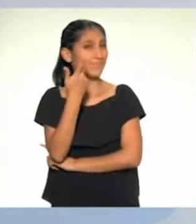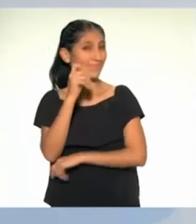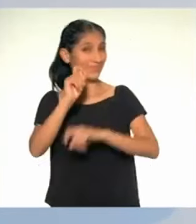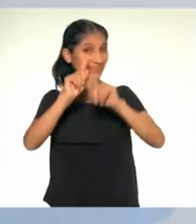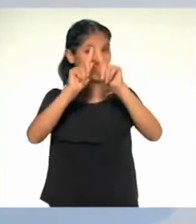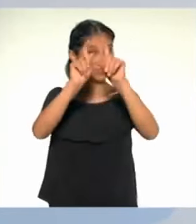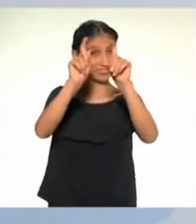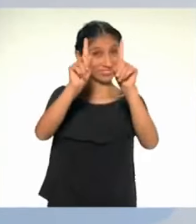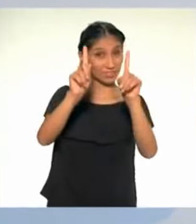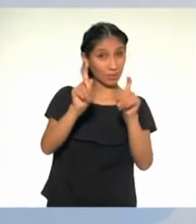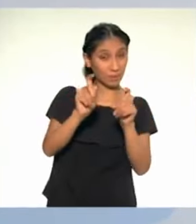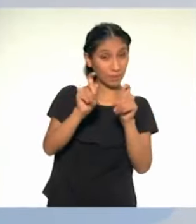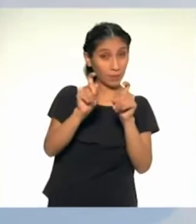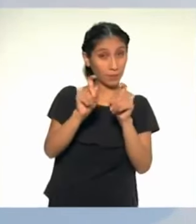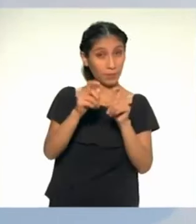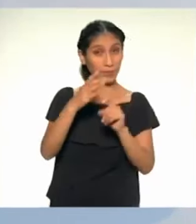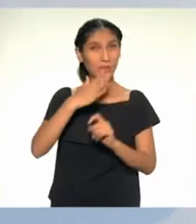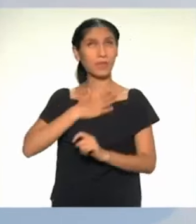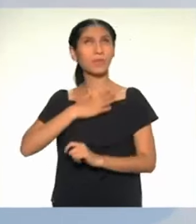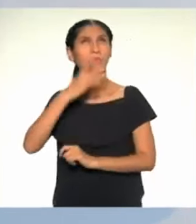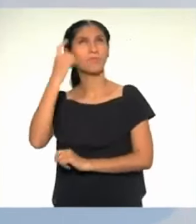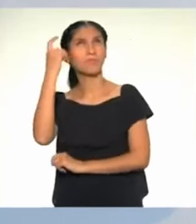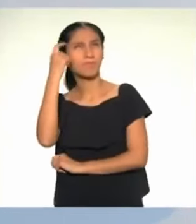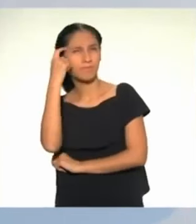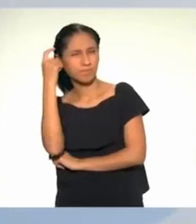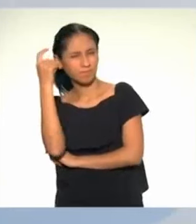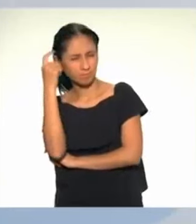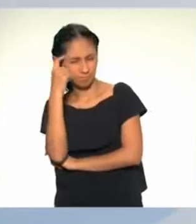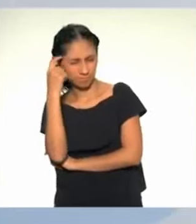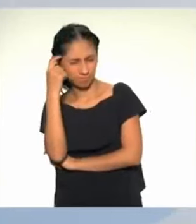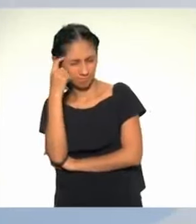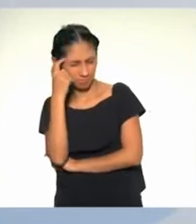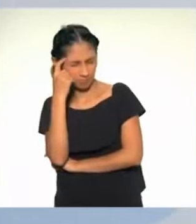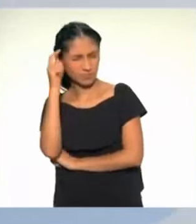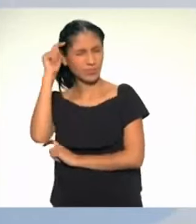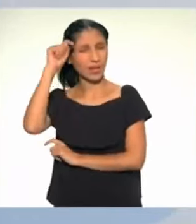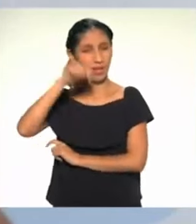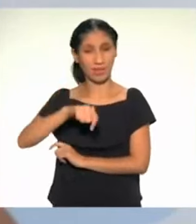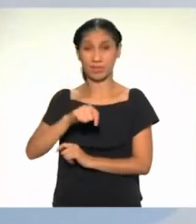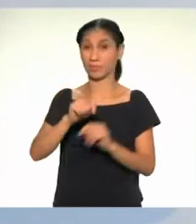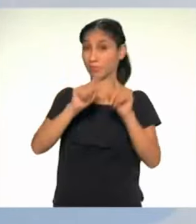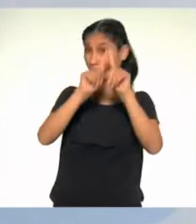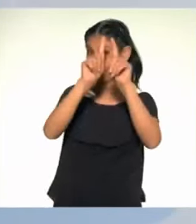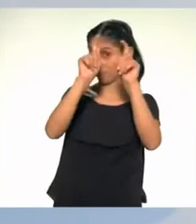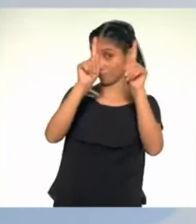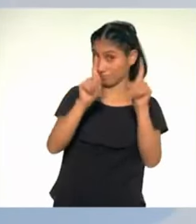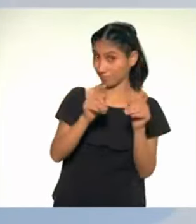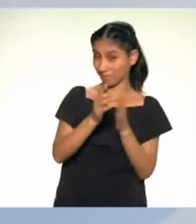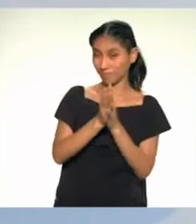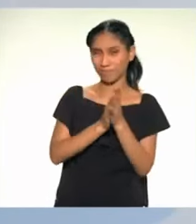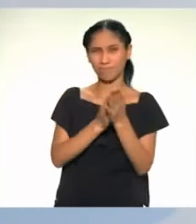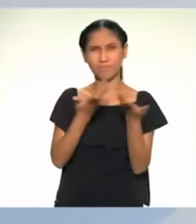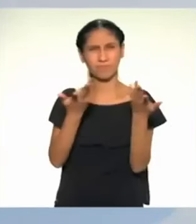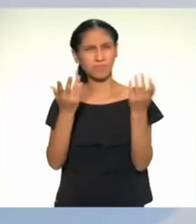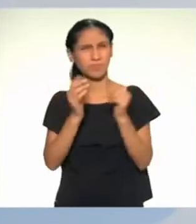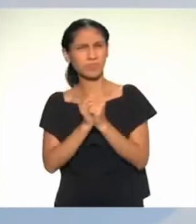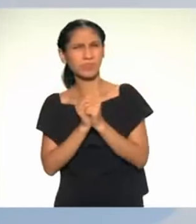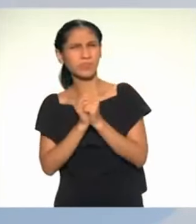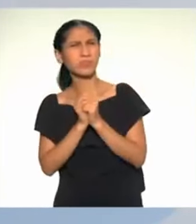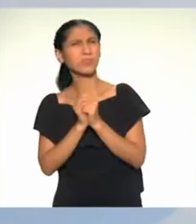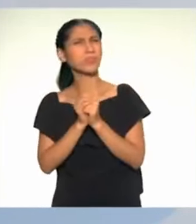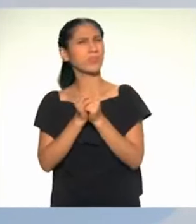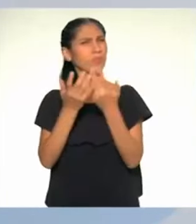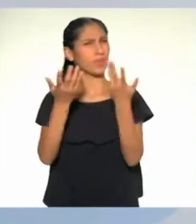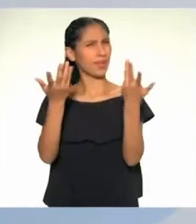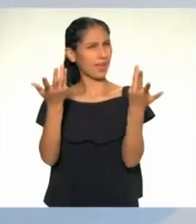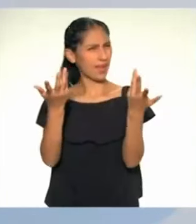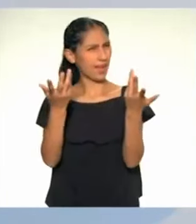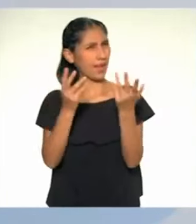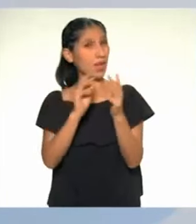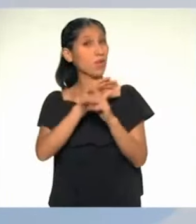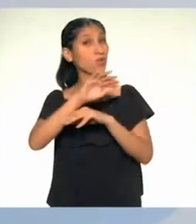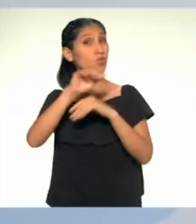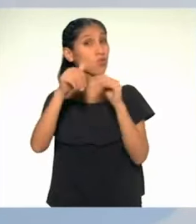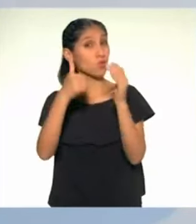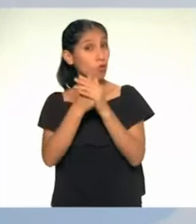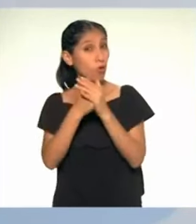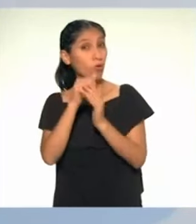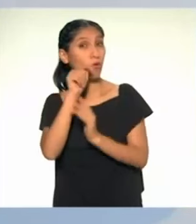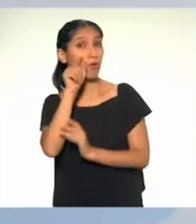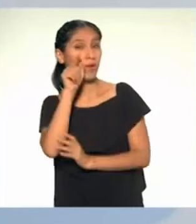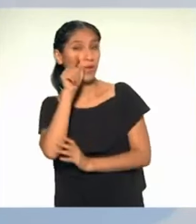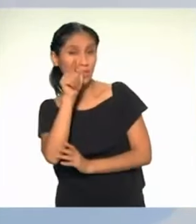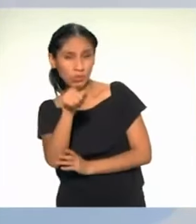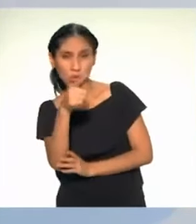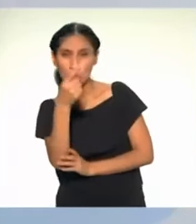que no ha salido de mi cabeza y será la que investiguemos hoy. ¿Cómo tomar decisiones económicas que cuiden